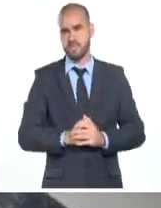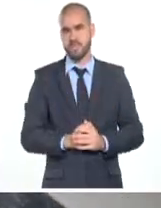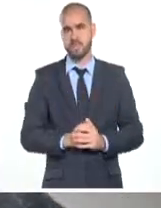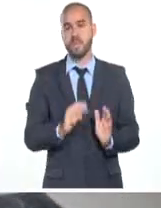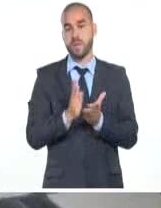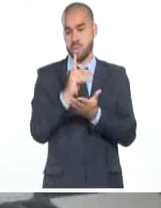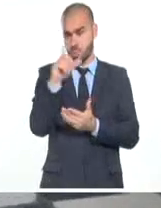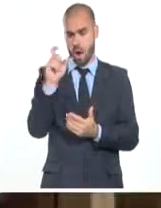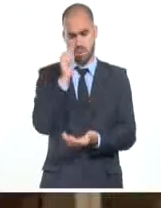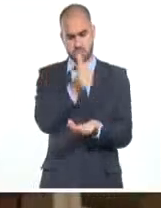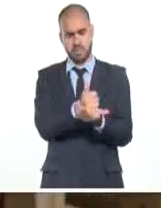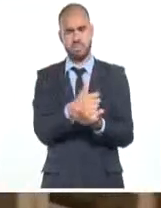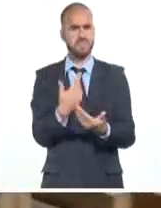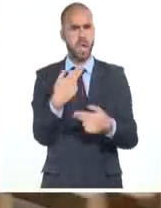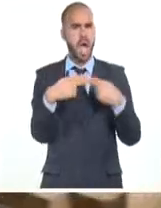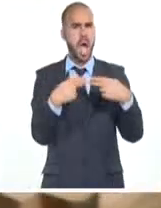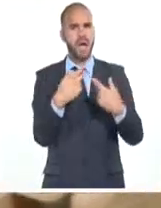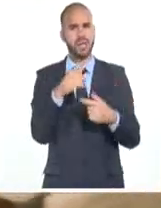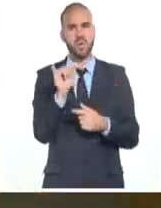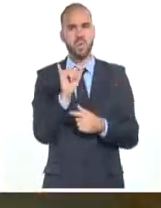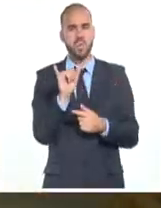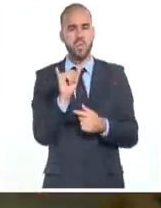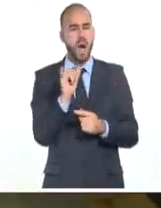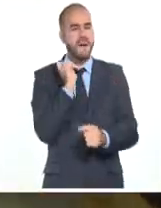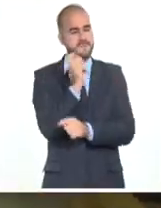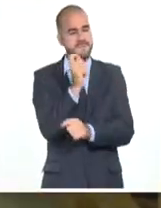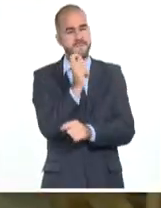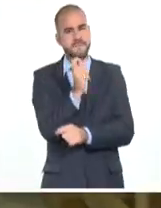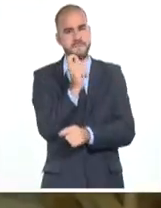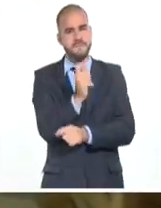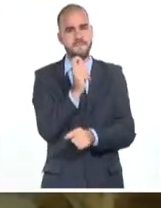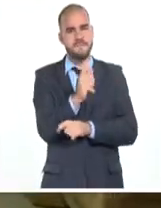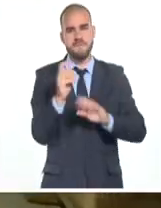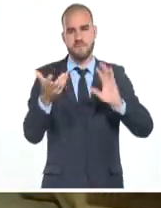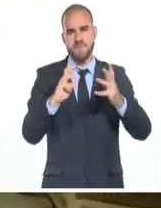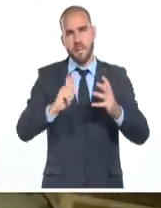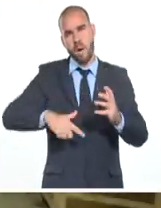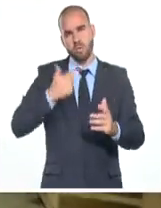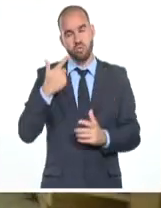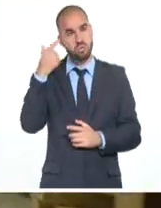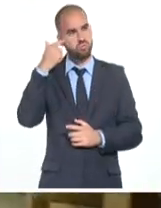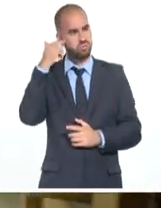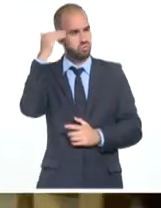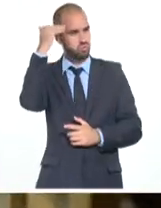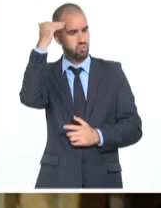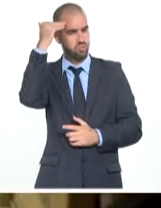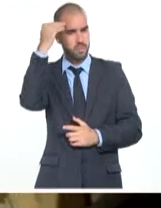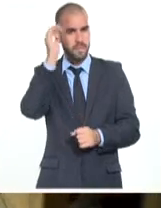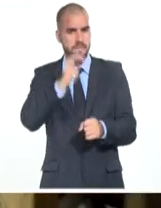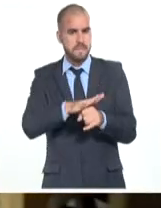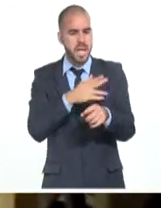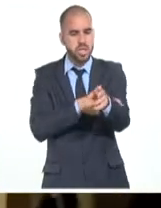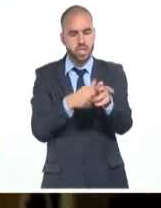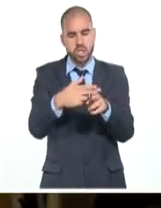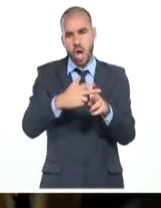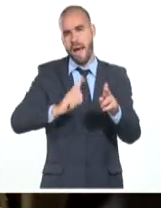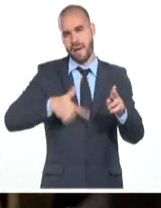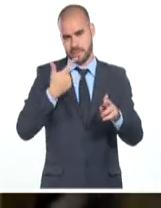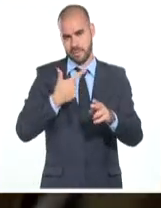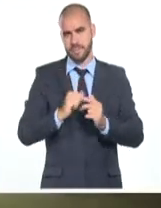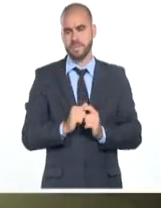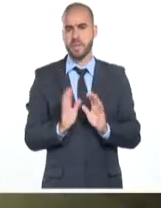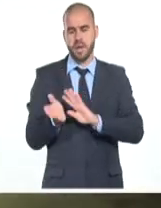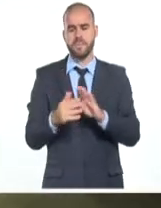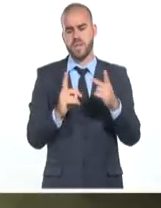lo que hace fundamentalmente es crearte ese background cultural, esa introducción a lo que es la historia del arte. Pero creo que otra parte